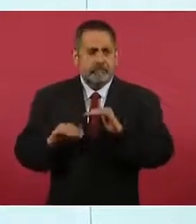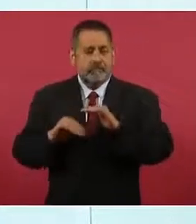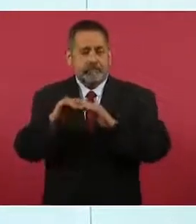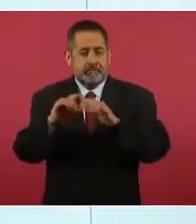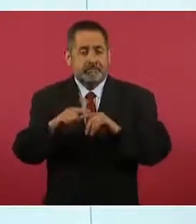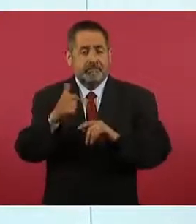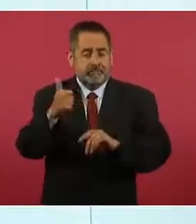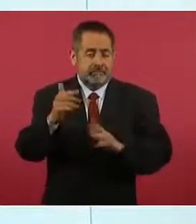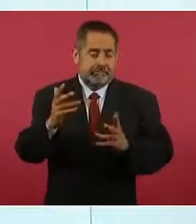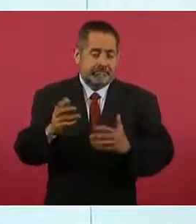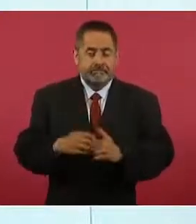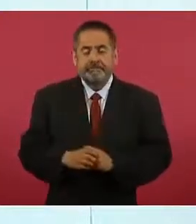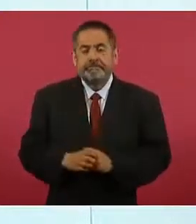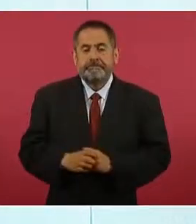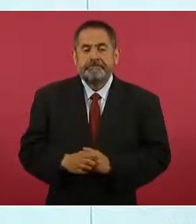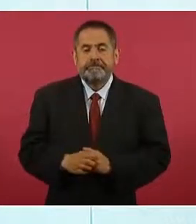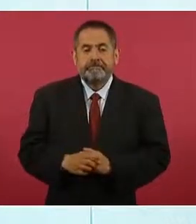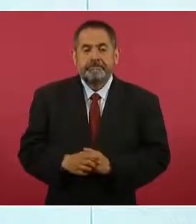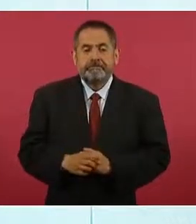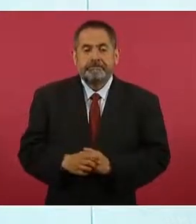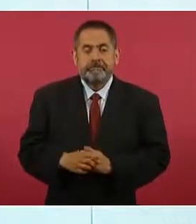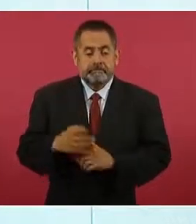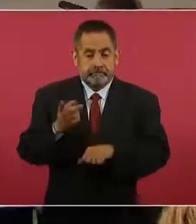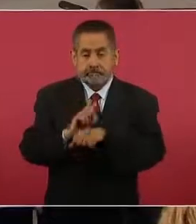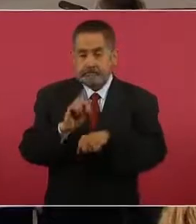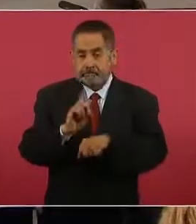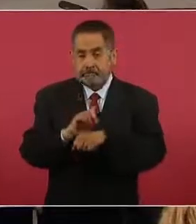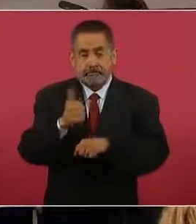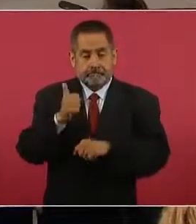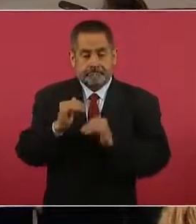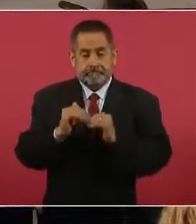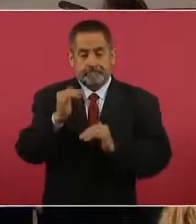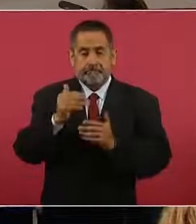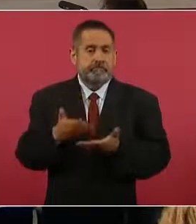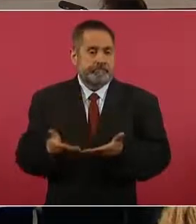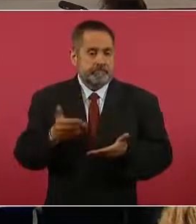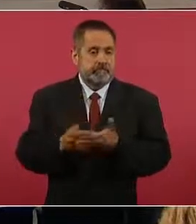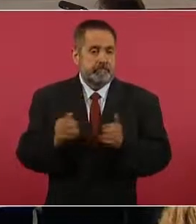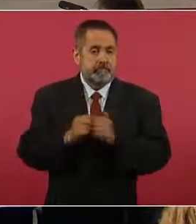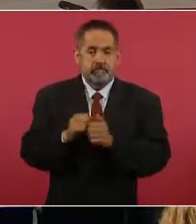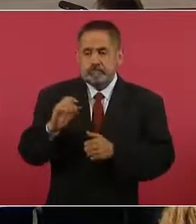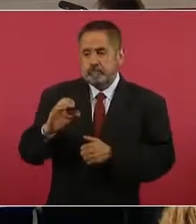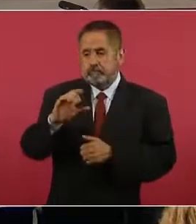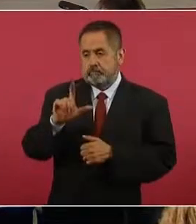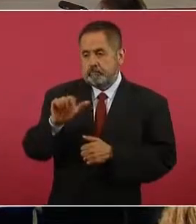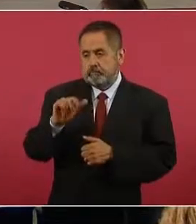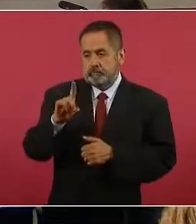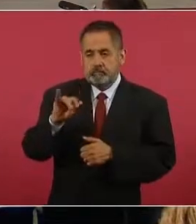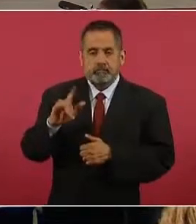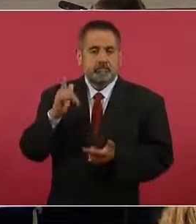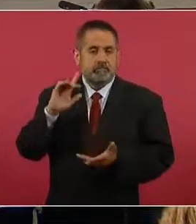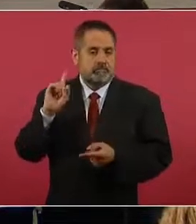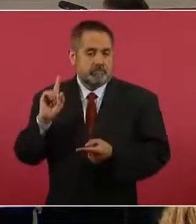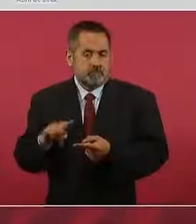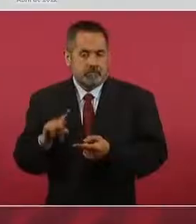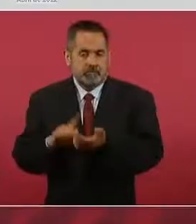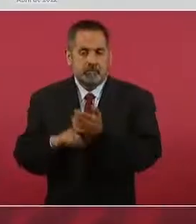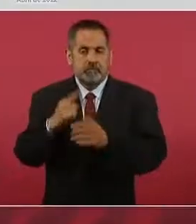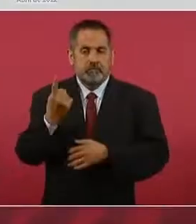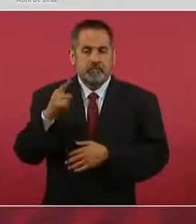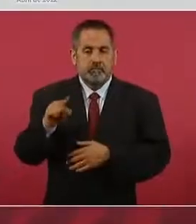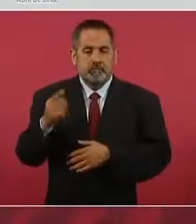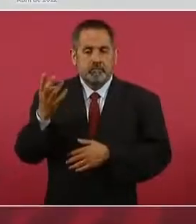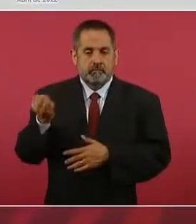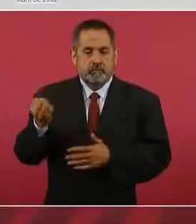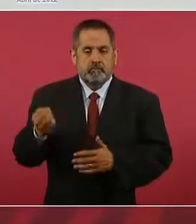seis diarios. Y ahora con Claudia lo bajó a 1.9